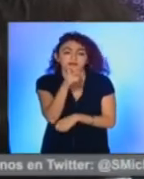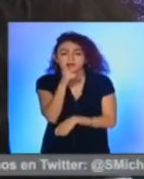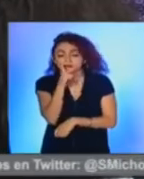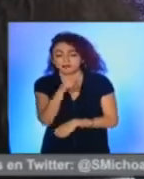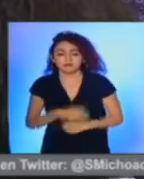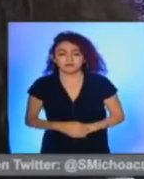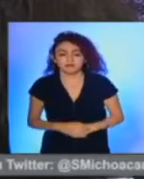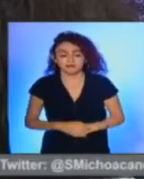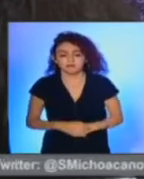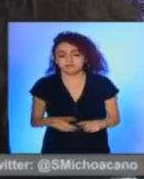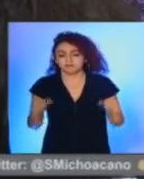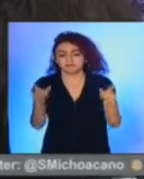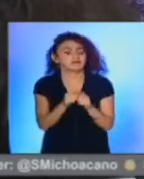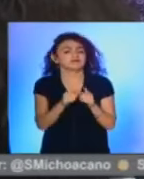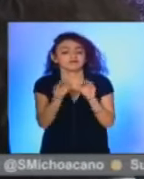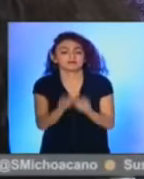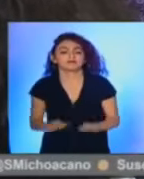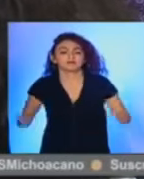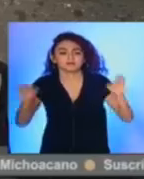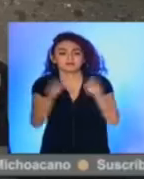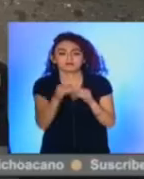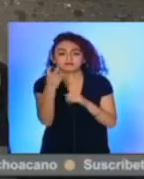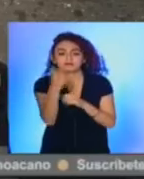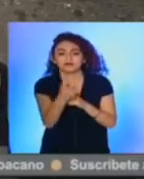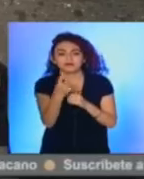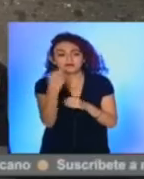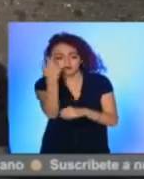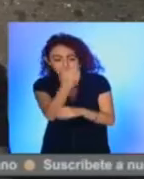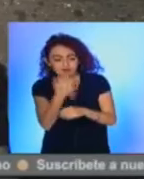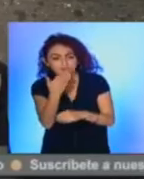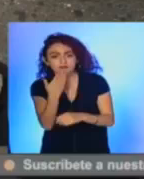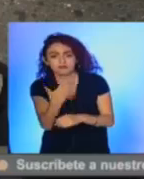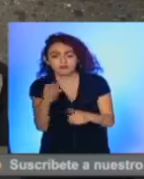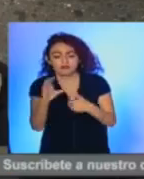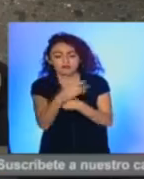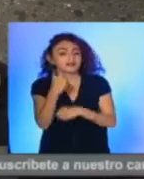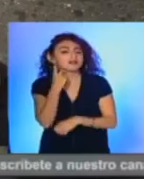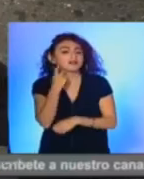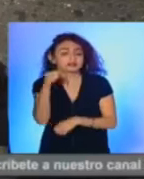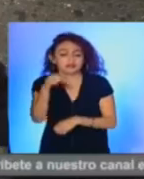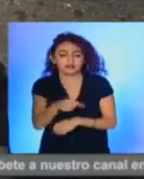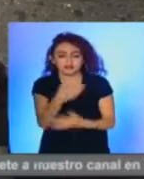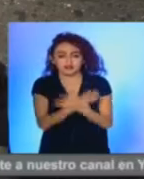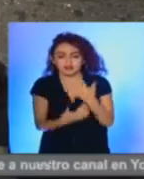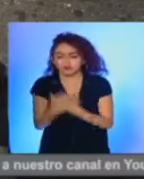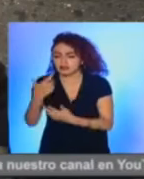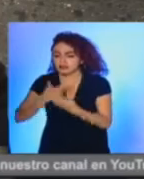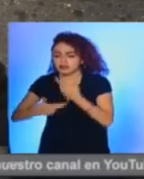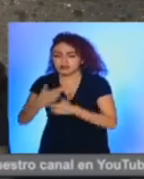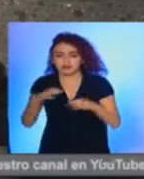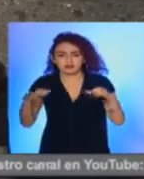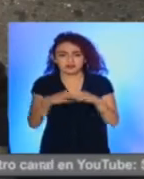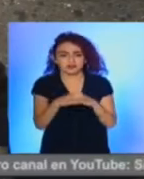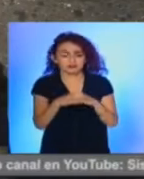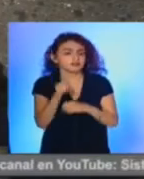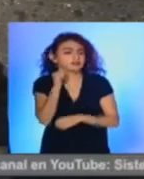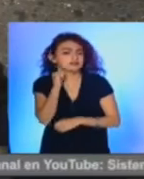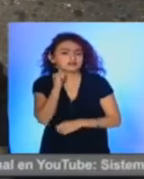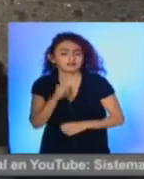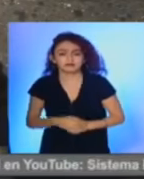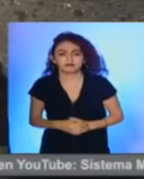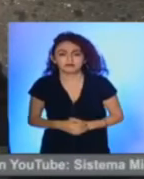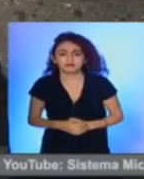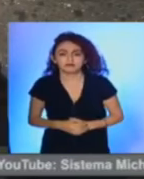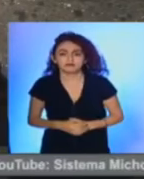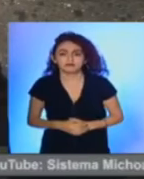paternidad. Así que bueno pues un punto un punto que analizaron en la Cámara de Diputados y que ahora va de regreso a la Cámara de Senadores.